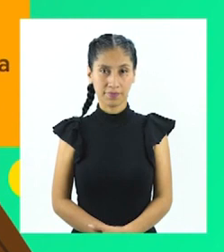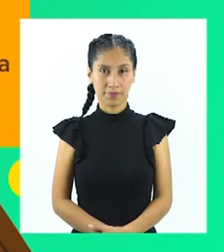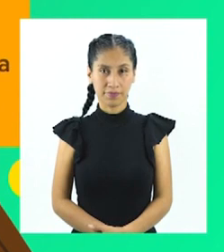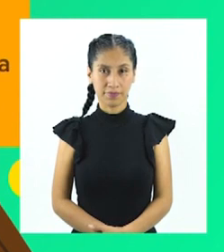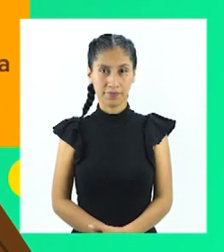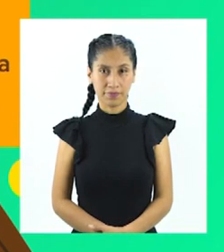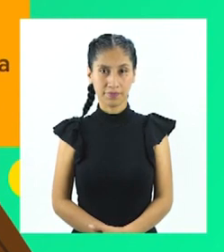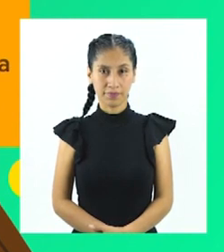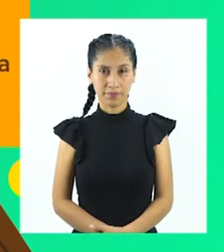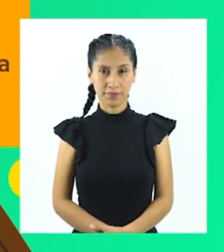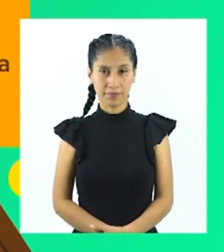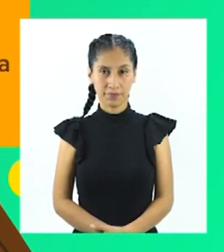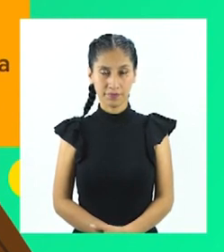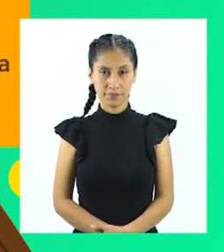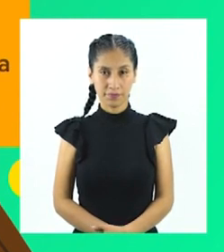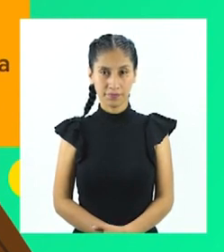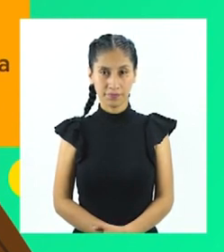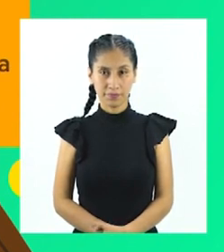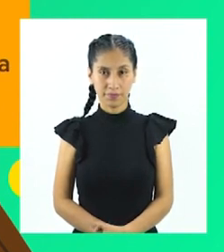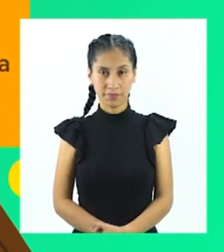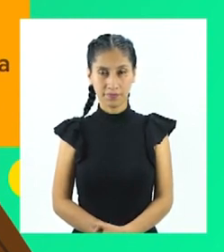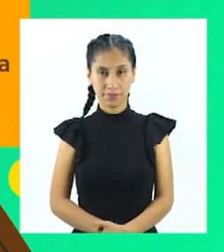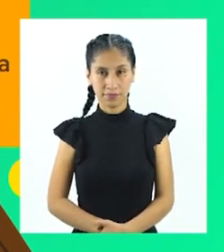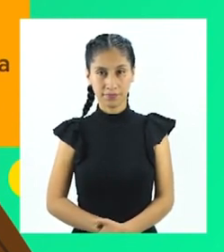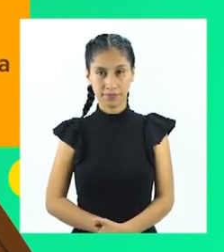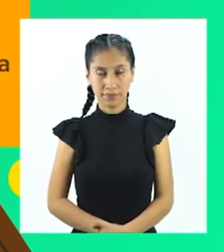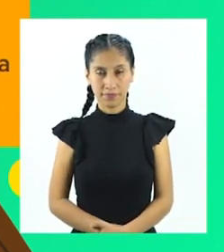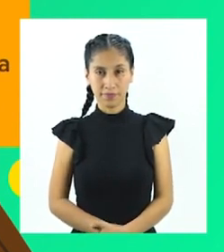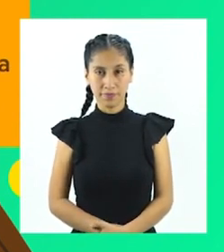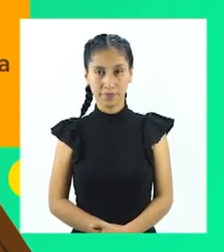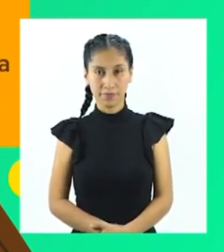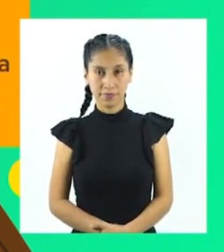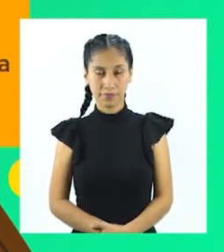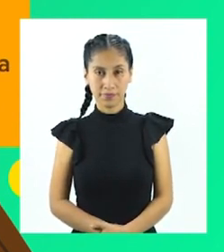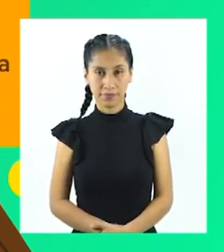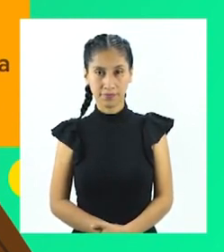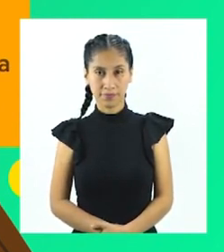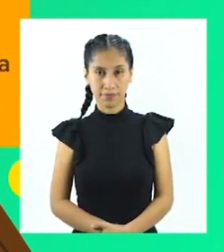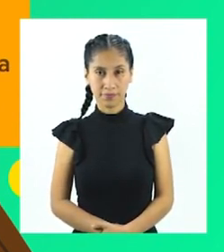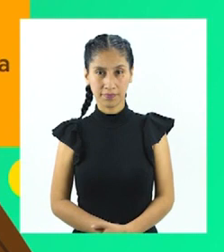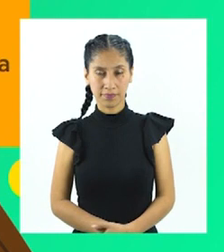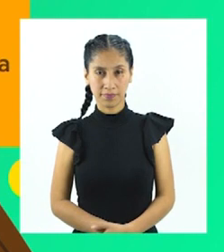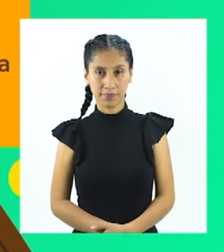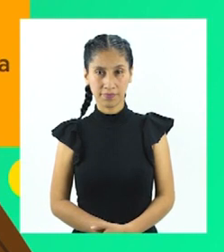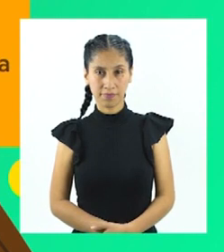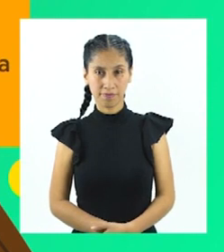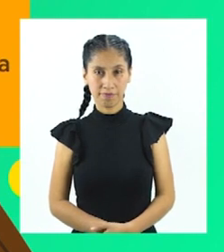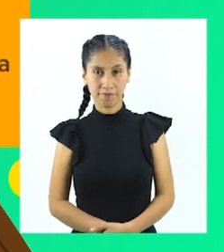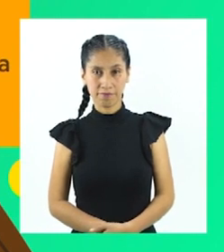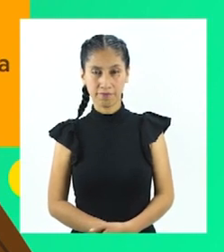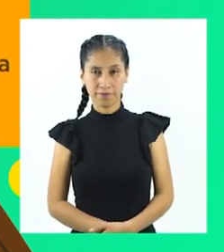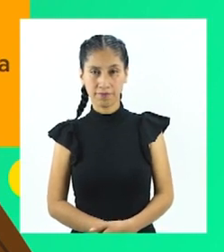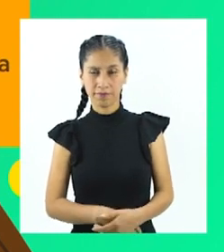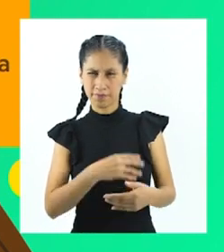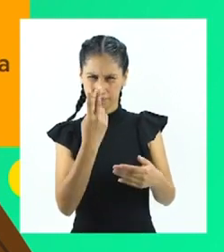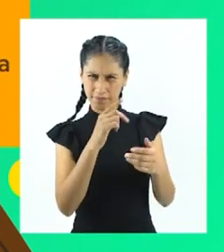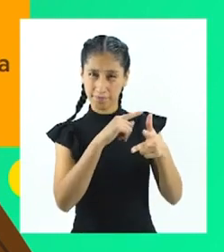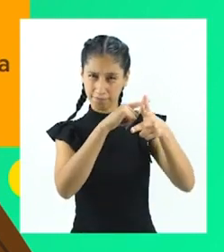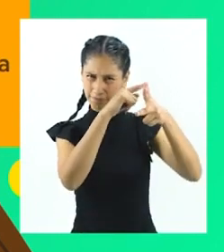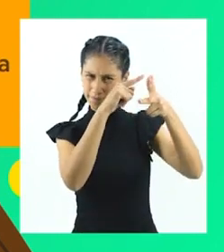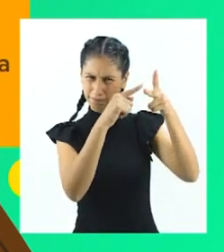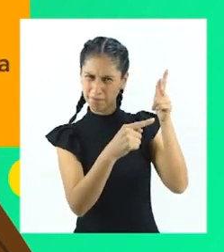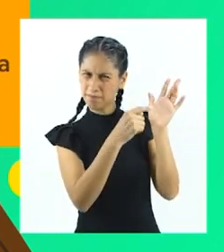probar la sustancia B en el reservorio 3. ¿Cuáles de las siguientes afirmaciones son verdaderas y